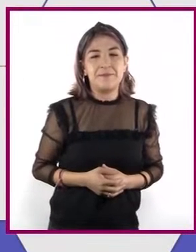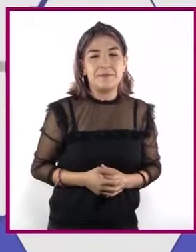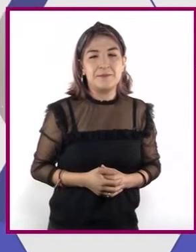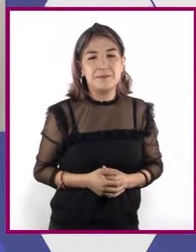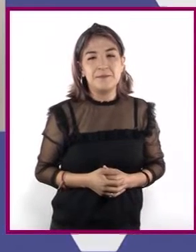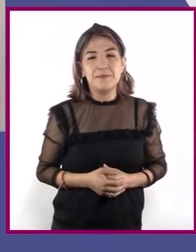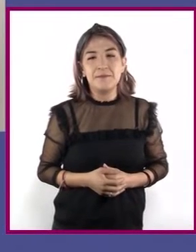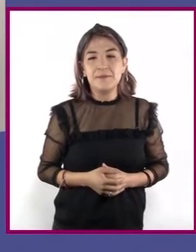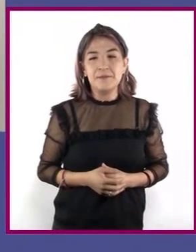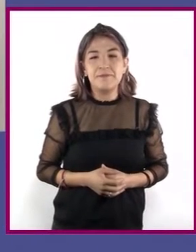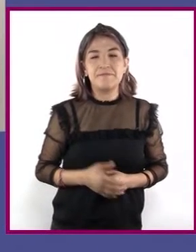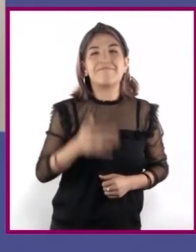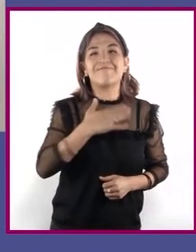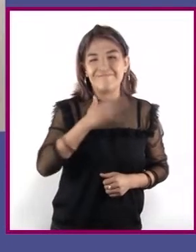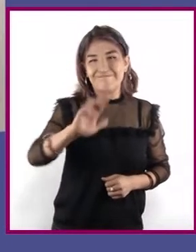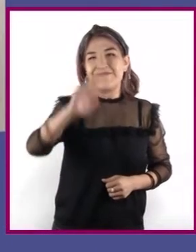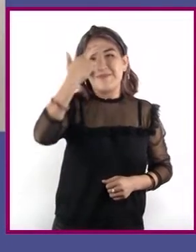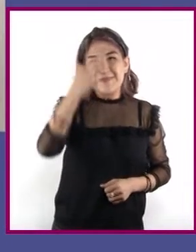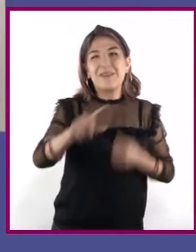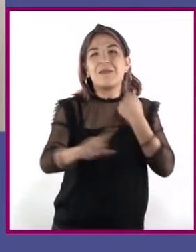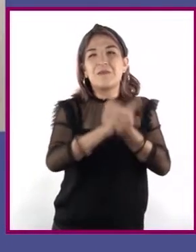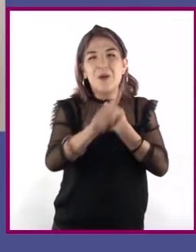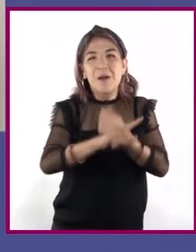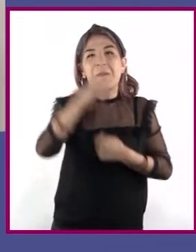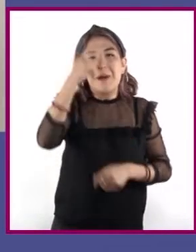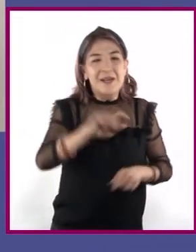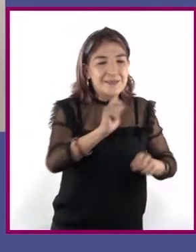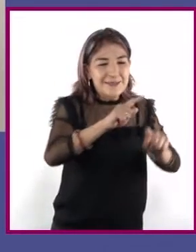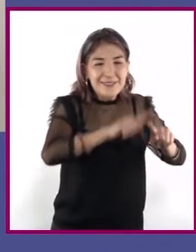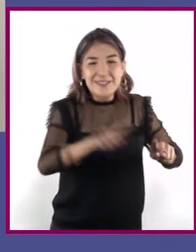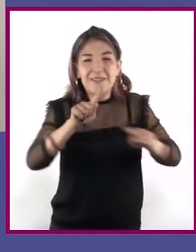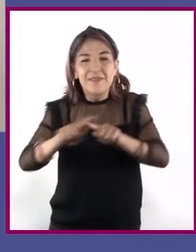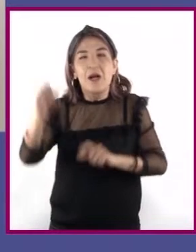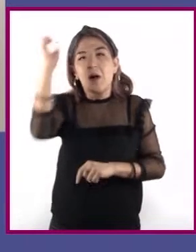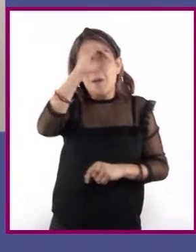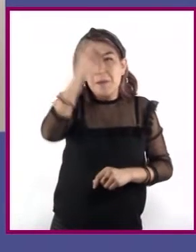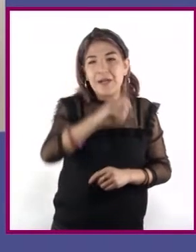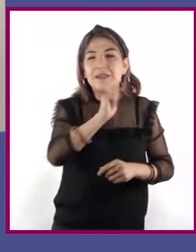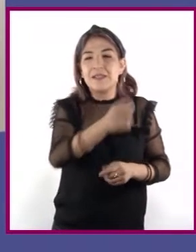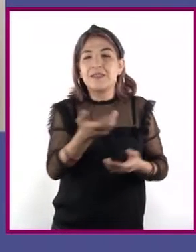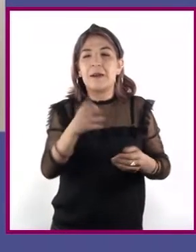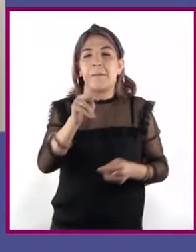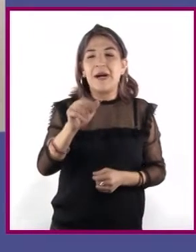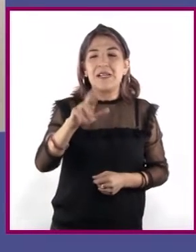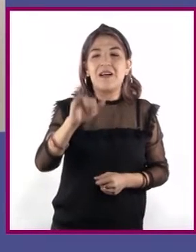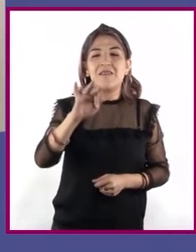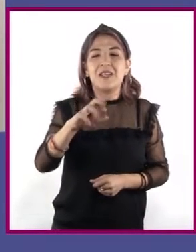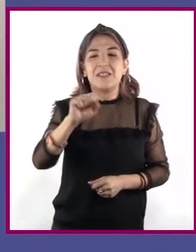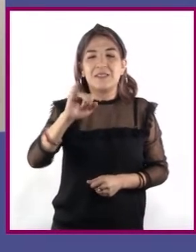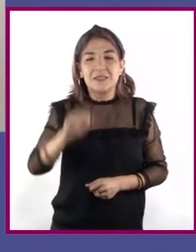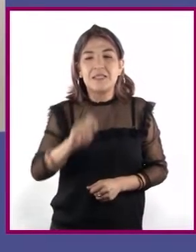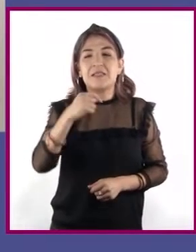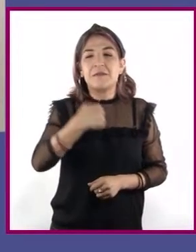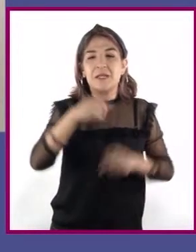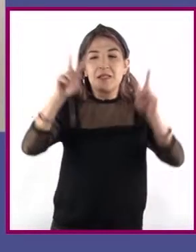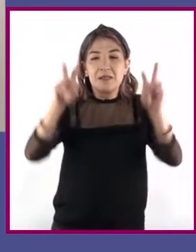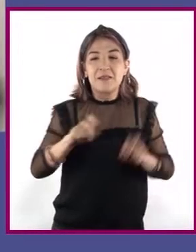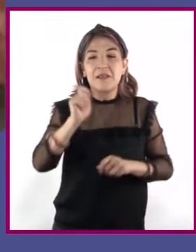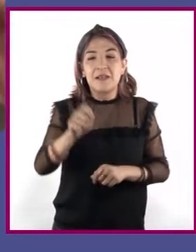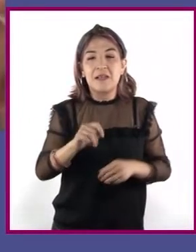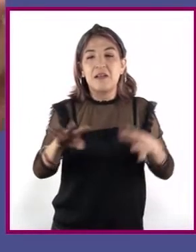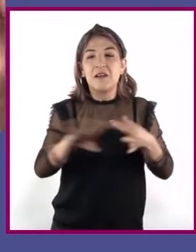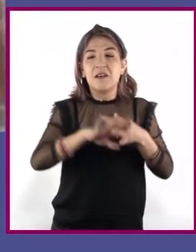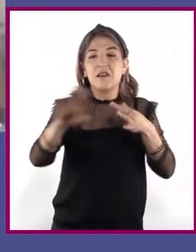Yo recuerdo que tuve problemas para diferenciar lo que es la opinión que muestra el autor y lo que es una paráfrasis mía. Mi tema fue la